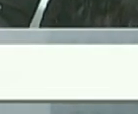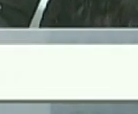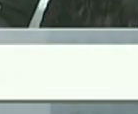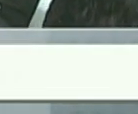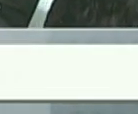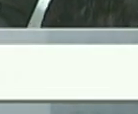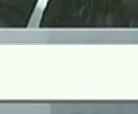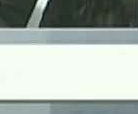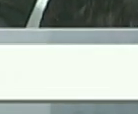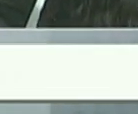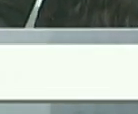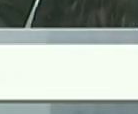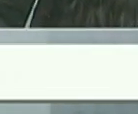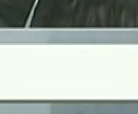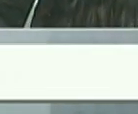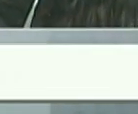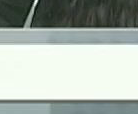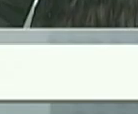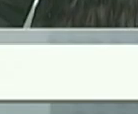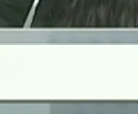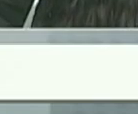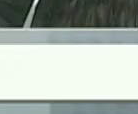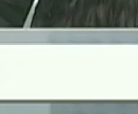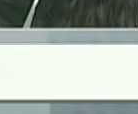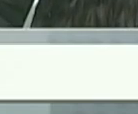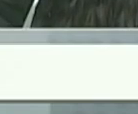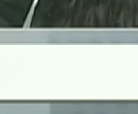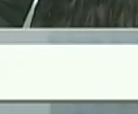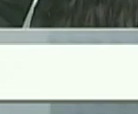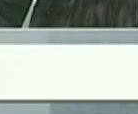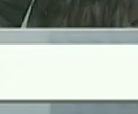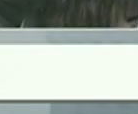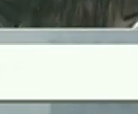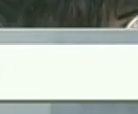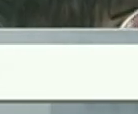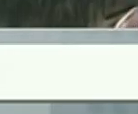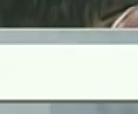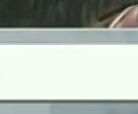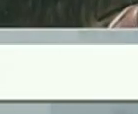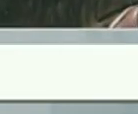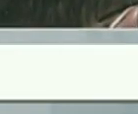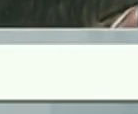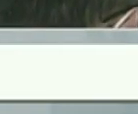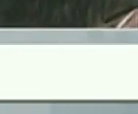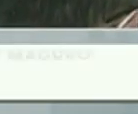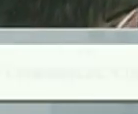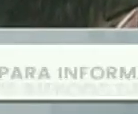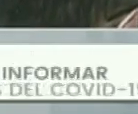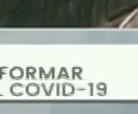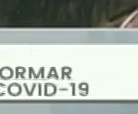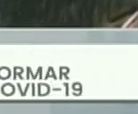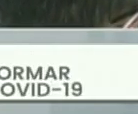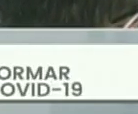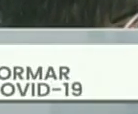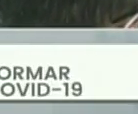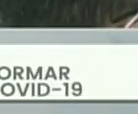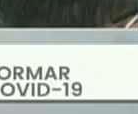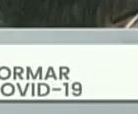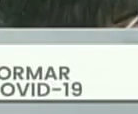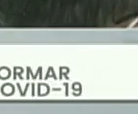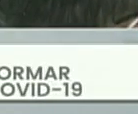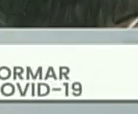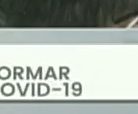Venezuela del coronavirus de las elecciones de muchos temas importantes para Venezuela muy importantes